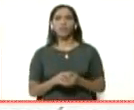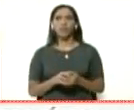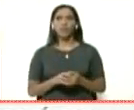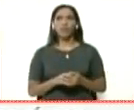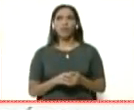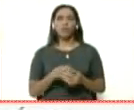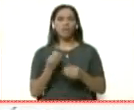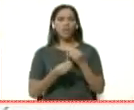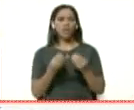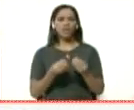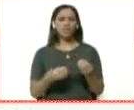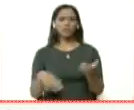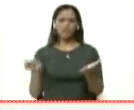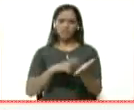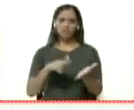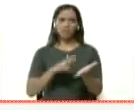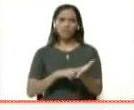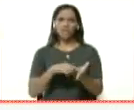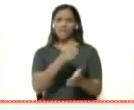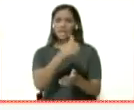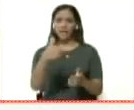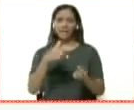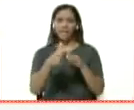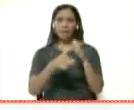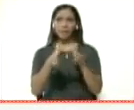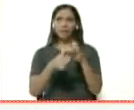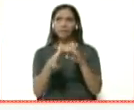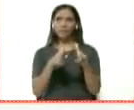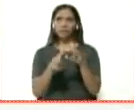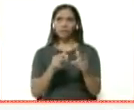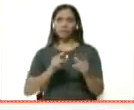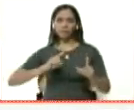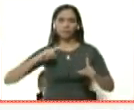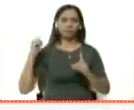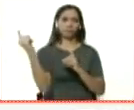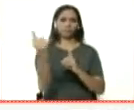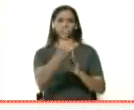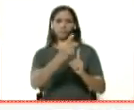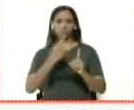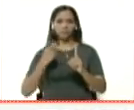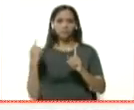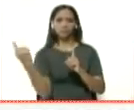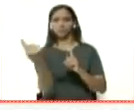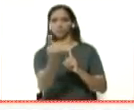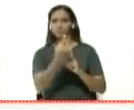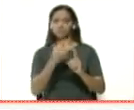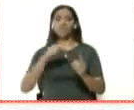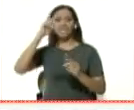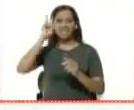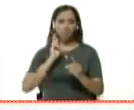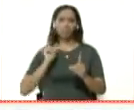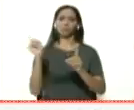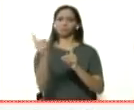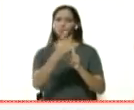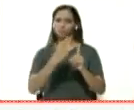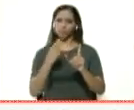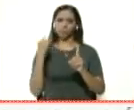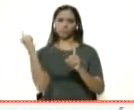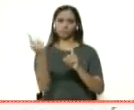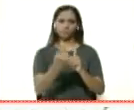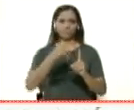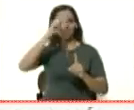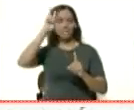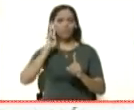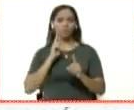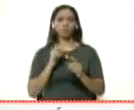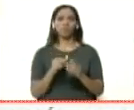hacerlo periódicamente. ¿Sería cada vez que el metro va a hacer la vuelta completa por el circuito? Correcto, eso es lo que está previsto en este momento. Y en el caso,